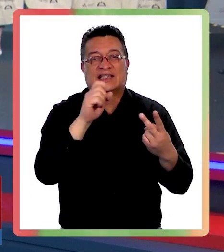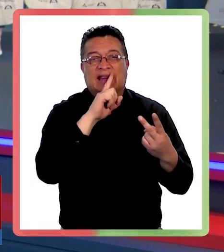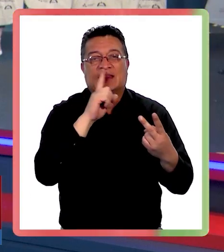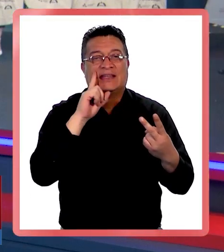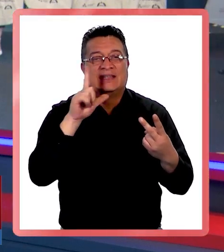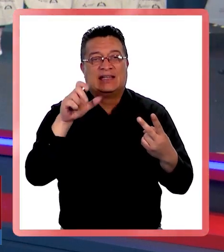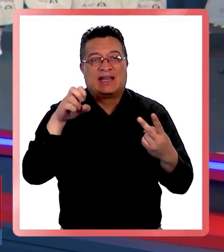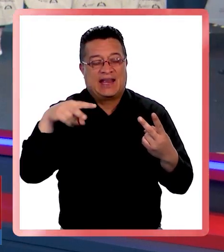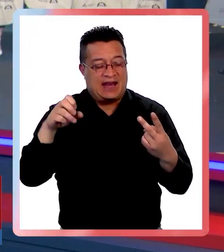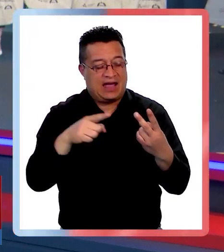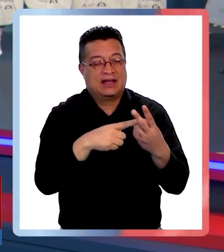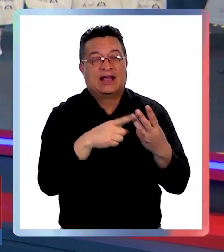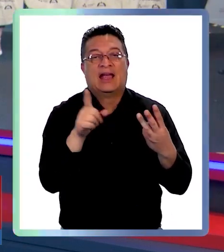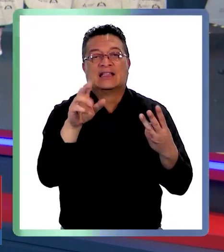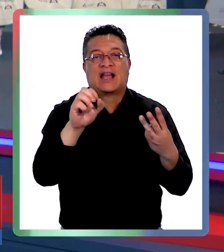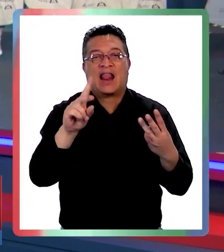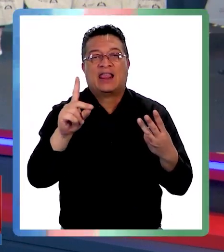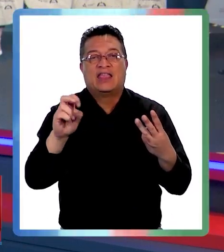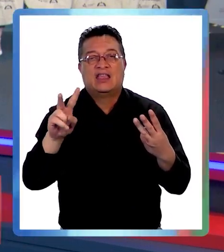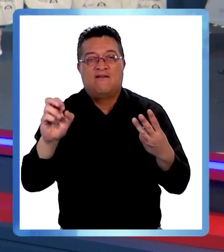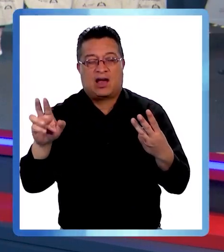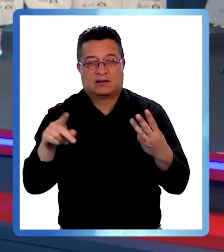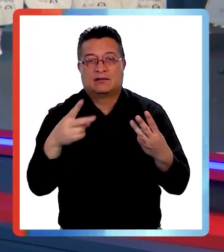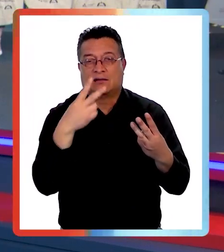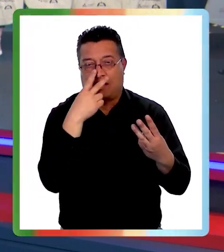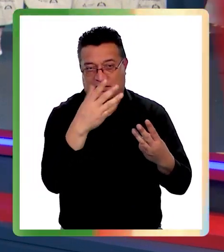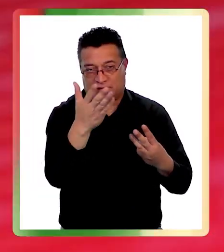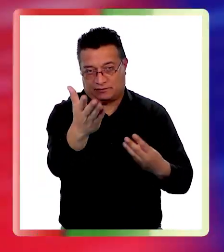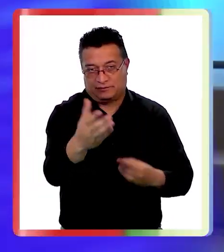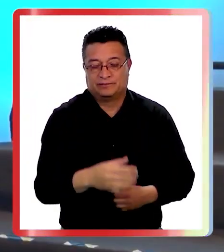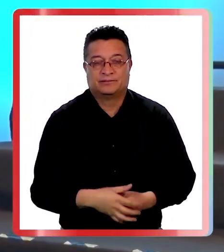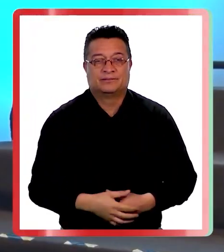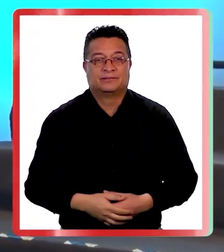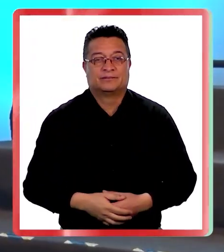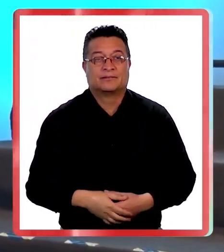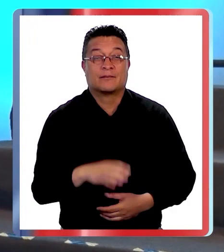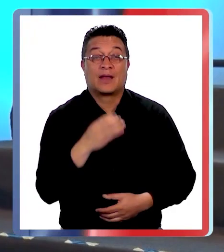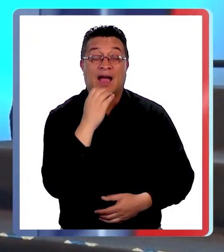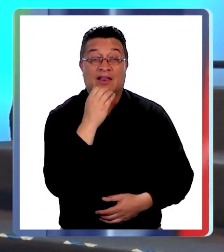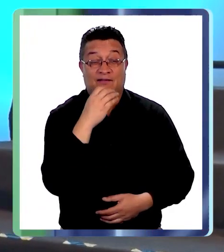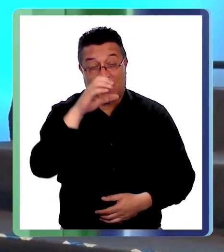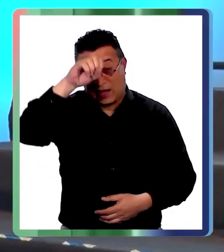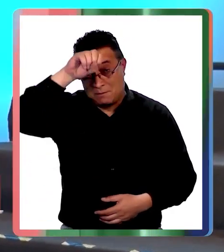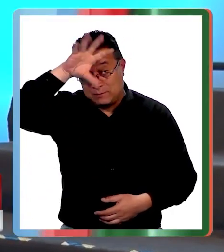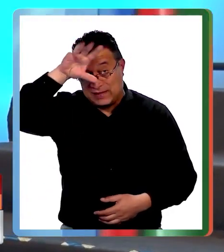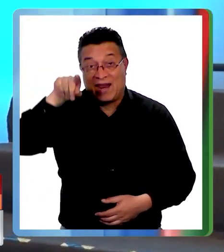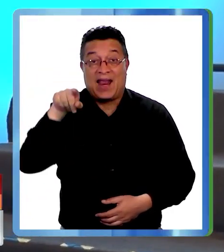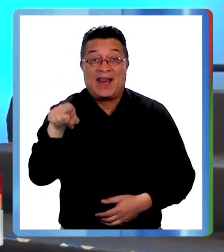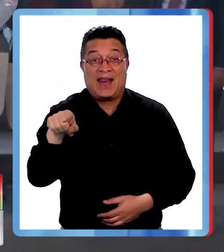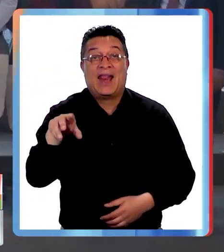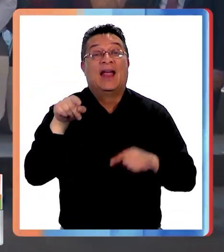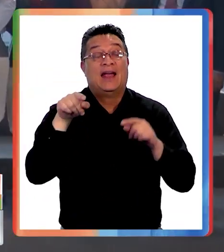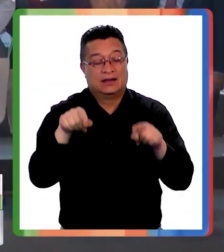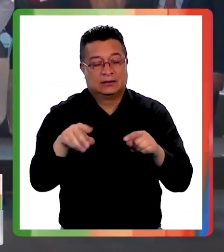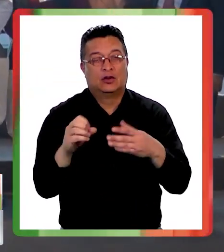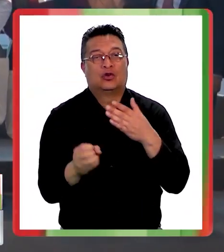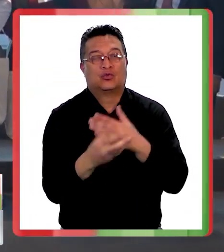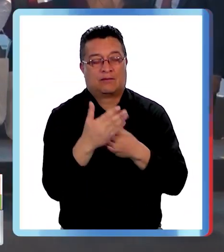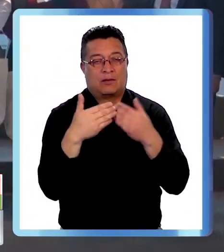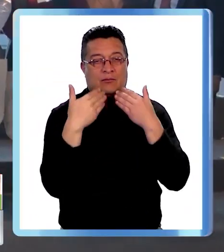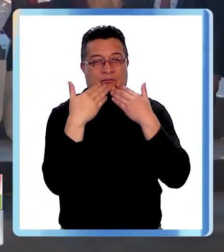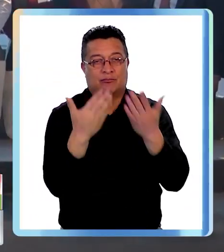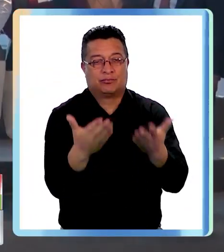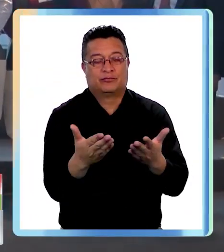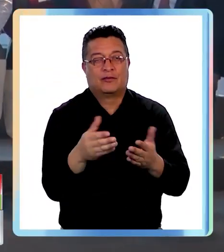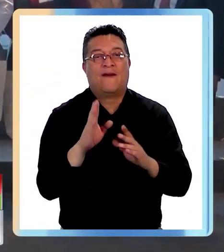Sentinela y Saldívar. Lo vemos con Antofagasta Televisión. Antofagasta Minerals realiza una nueva entrega